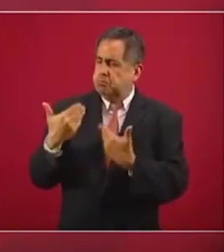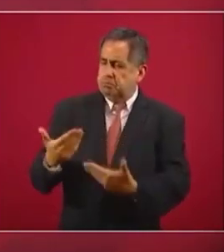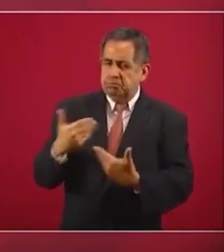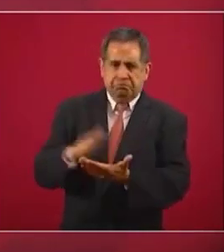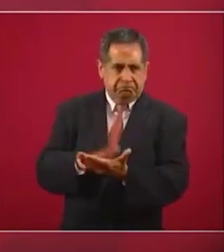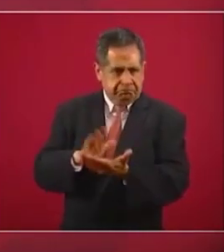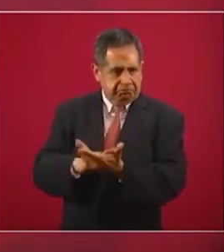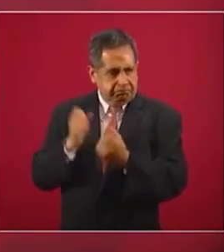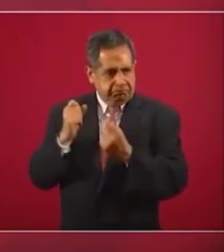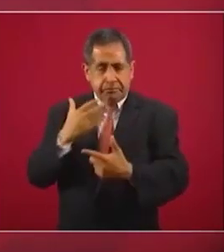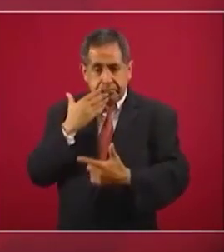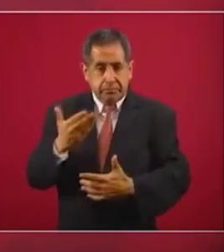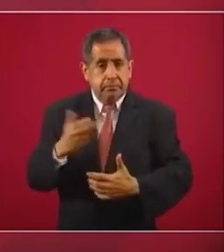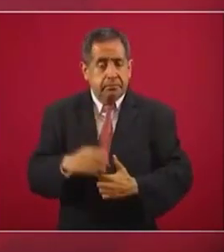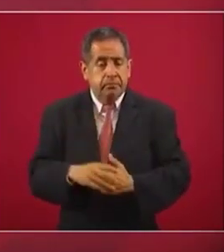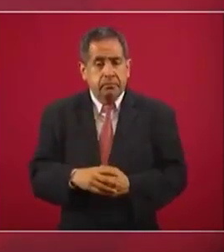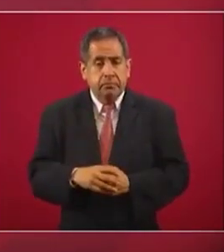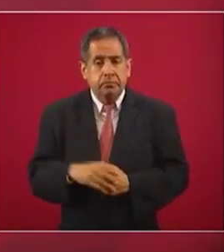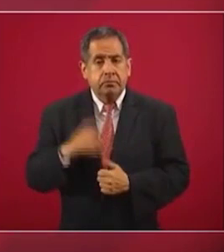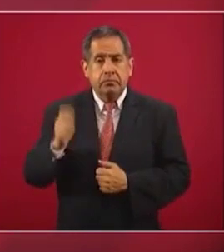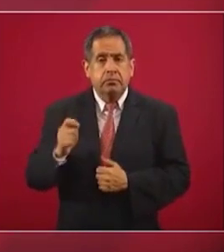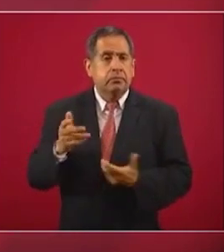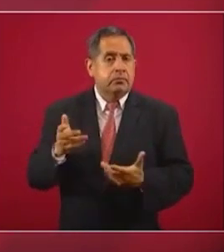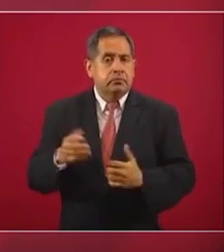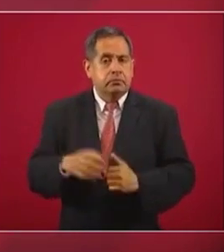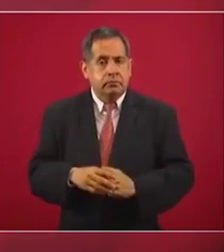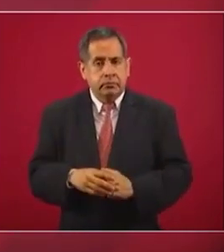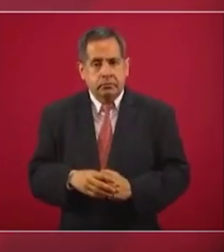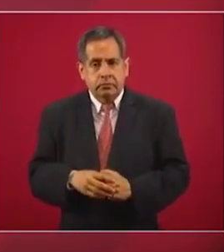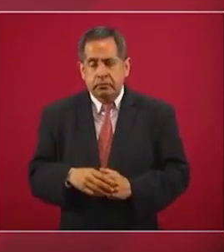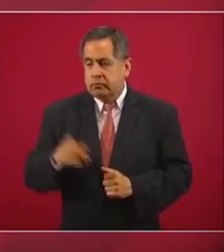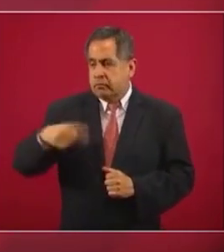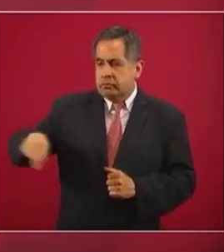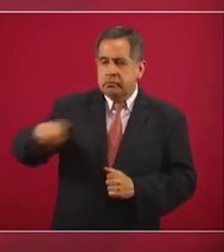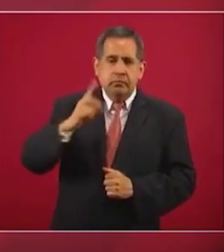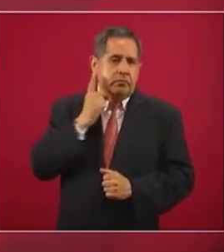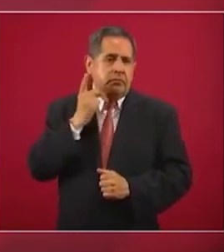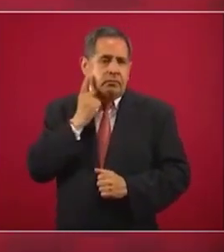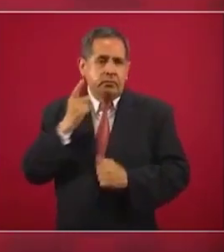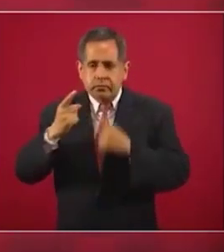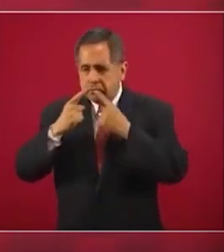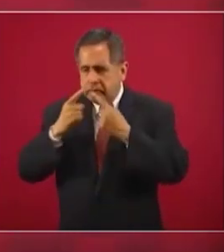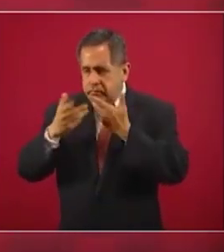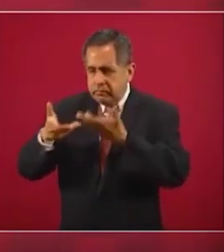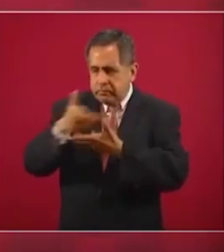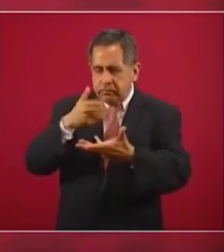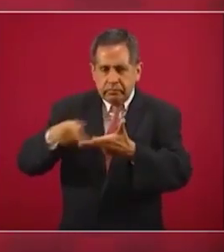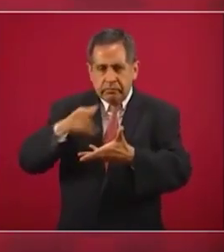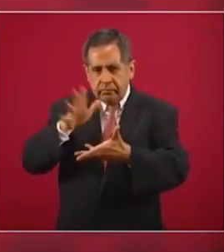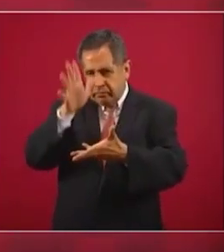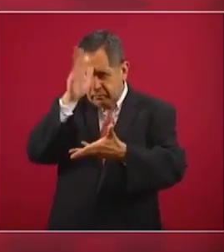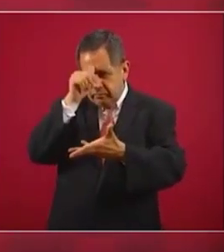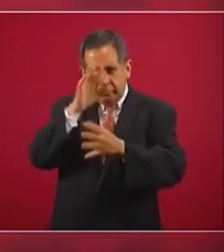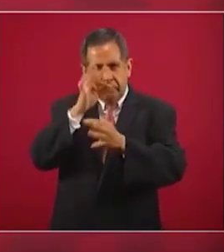que los diputados hayan convenido